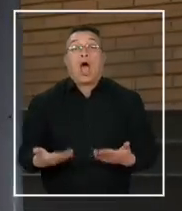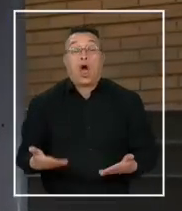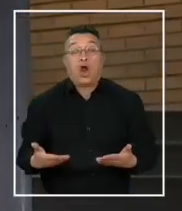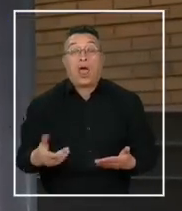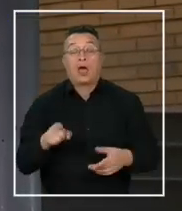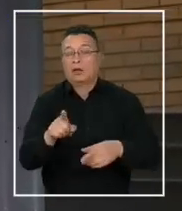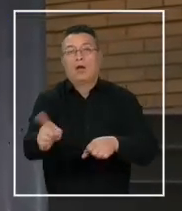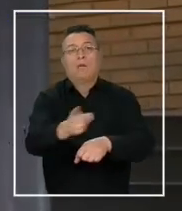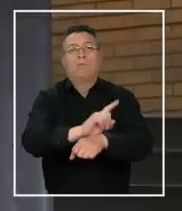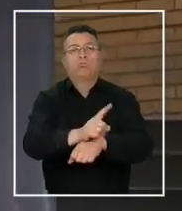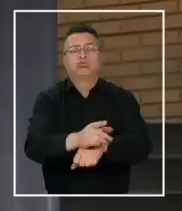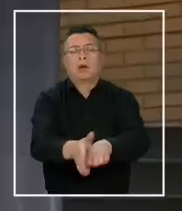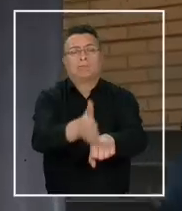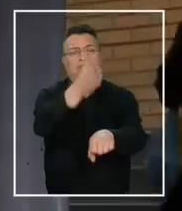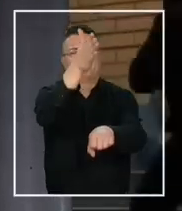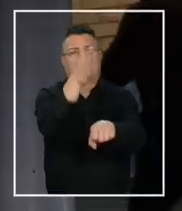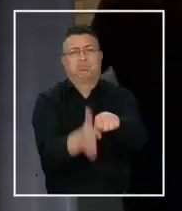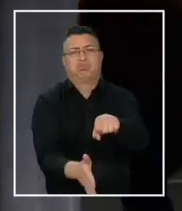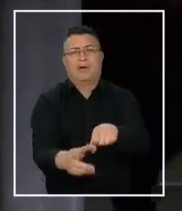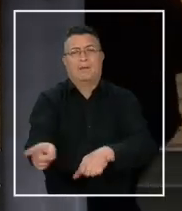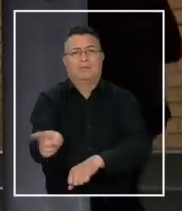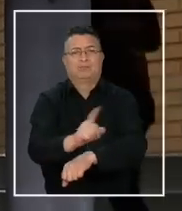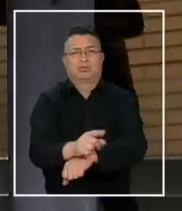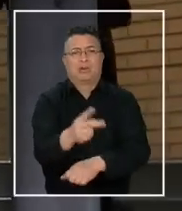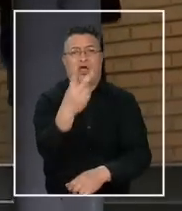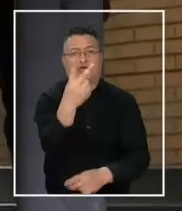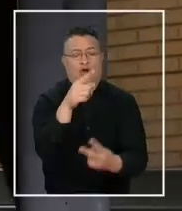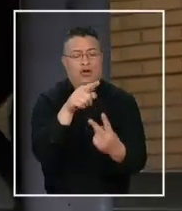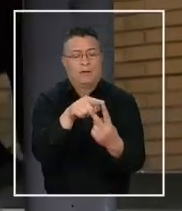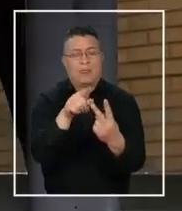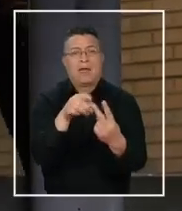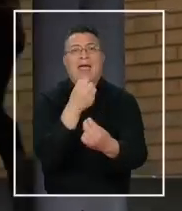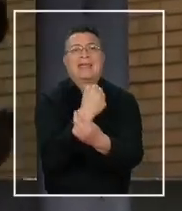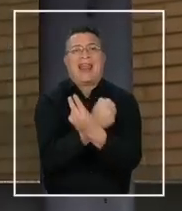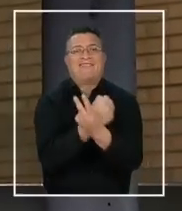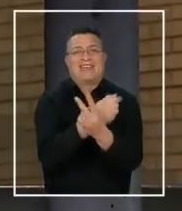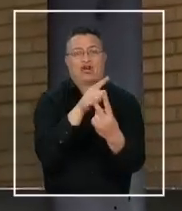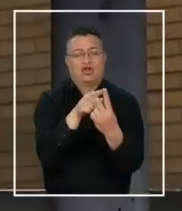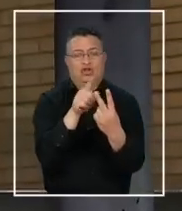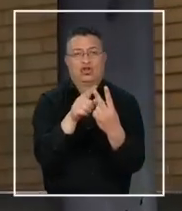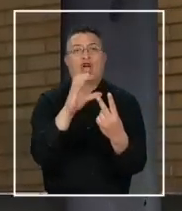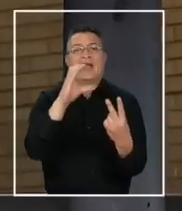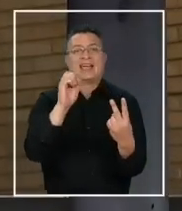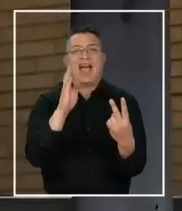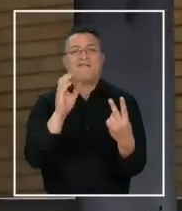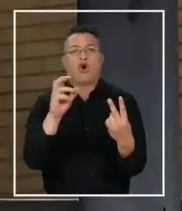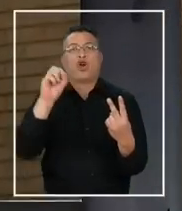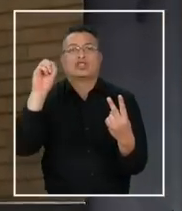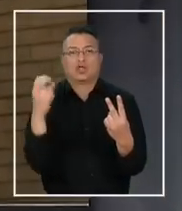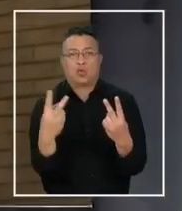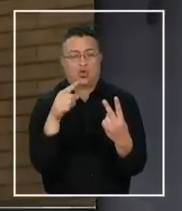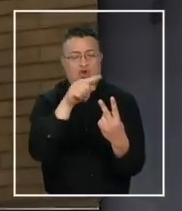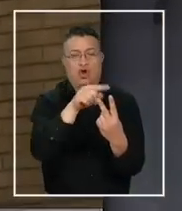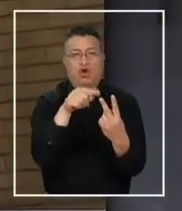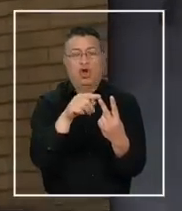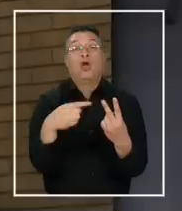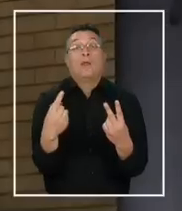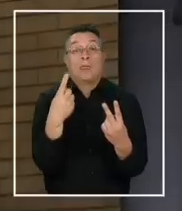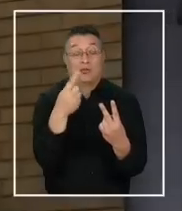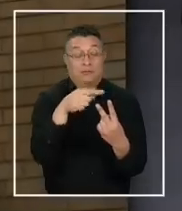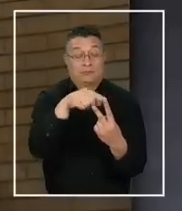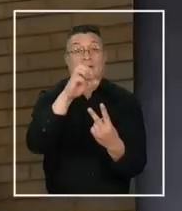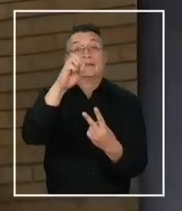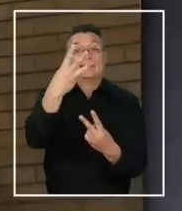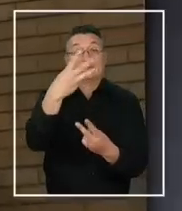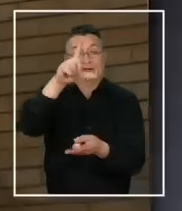la baja con efectos inmediatos de estos dos funcionarios de carabineros, de estos dos cabos segundos. Uno de ellos de la dotación de la